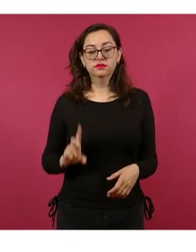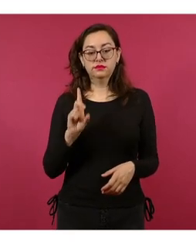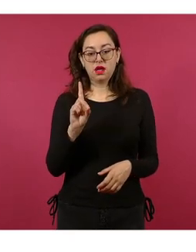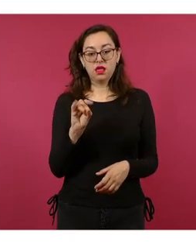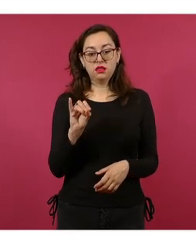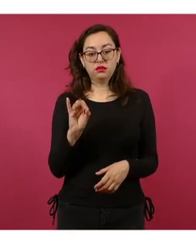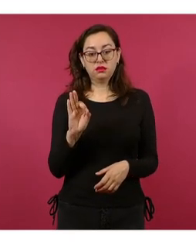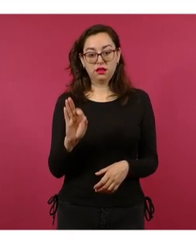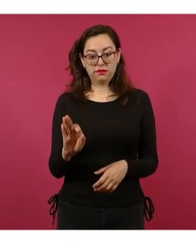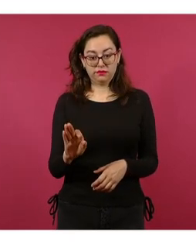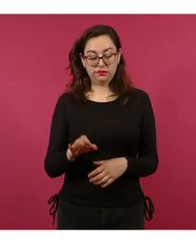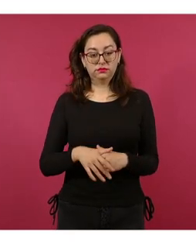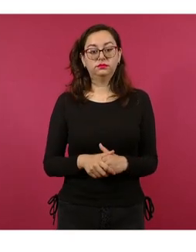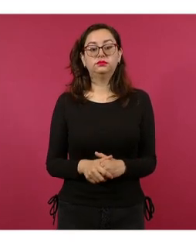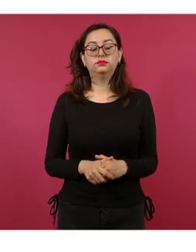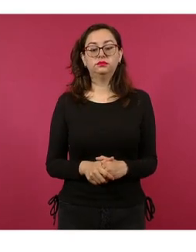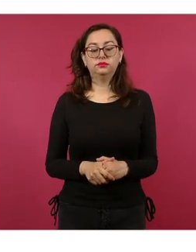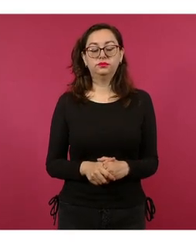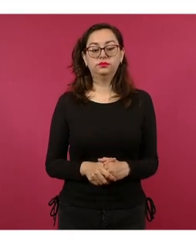su municipio.